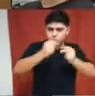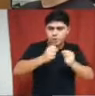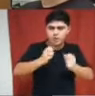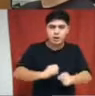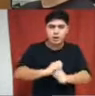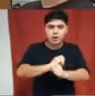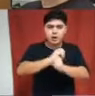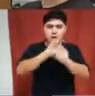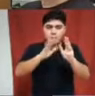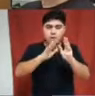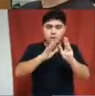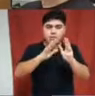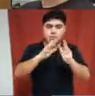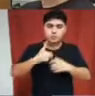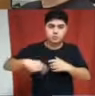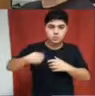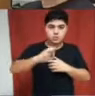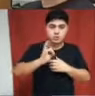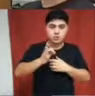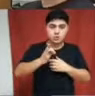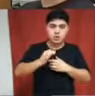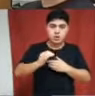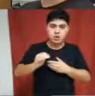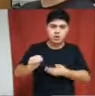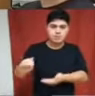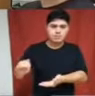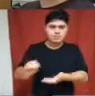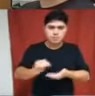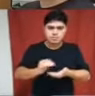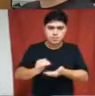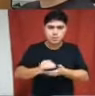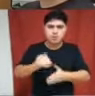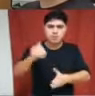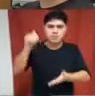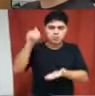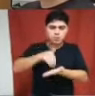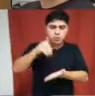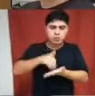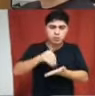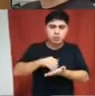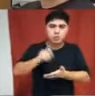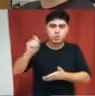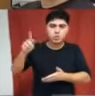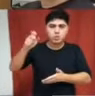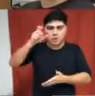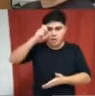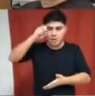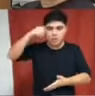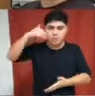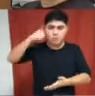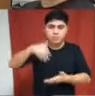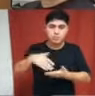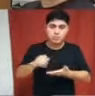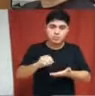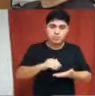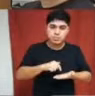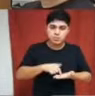que los recursos multimillonarios que están llegando del ENIM y los que se reciben por